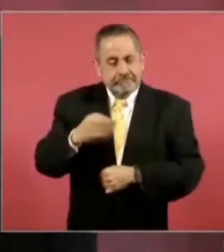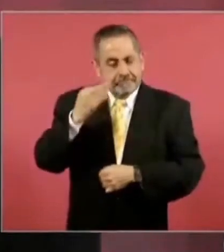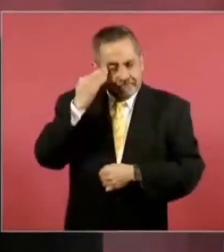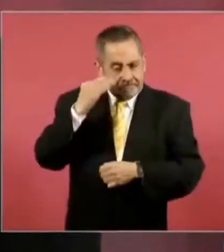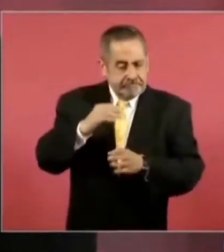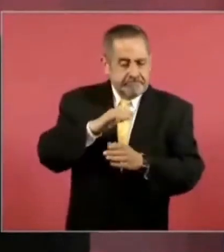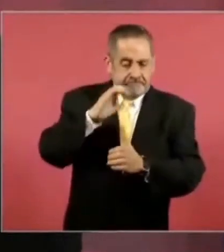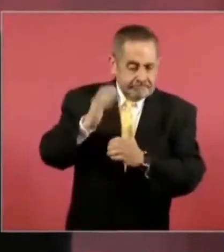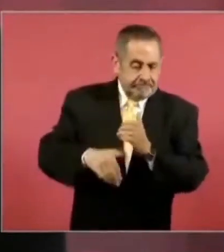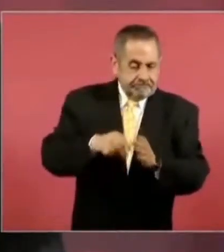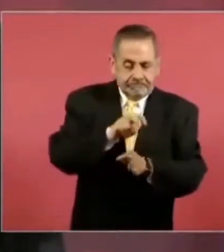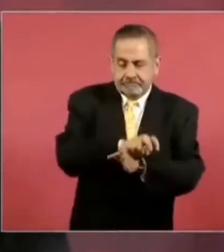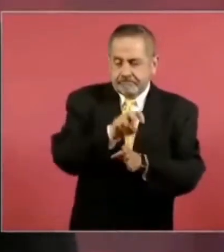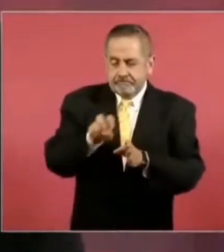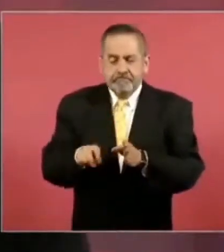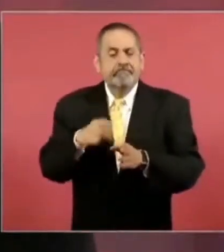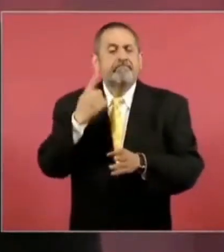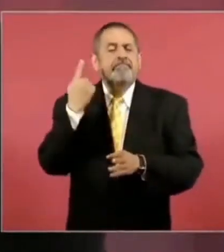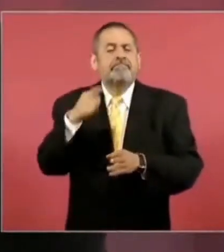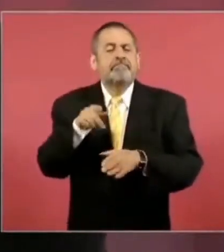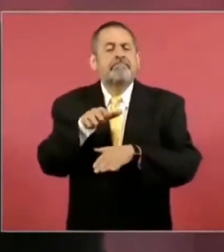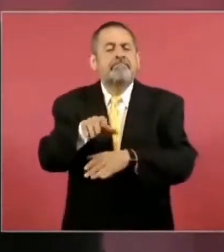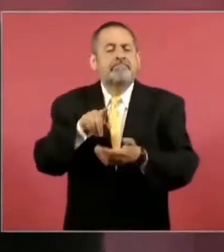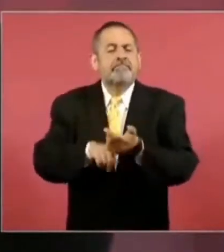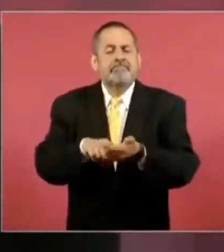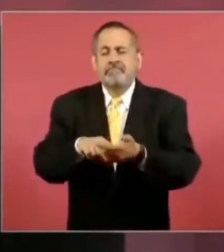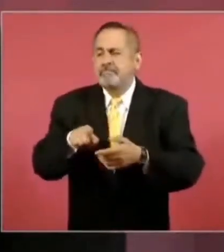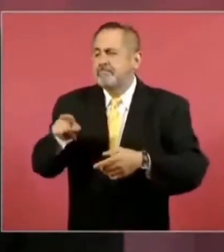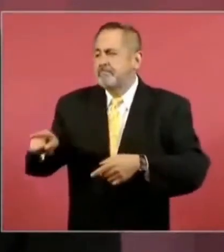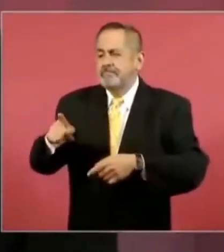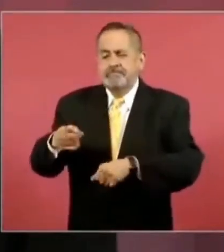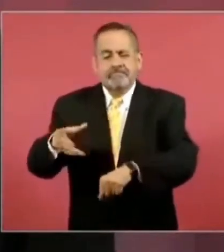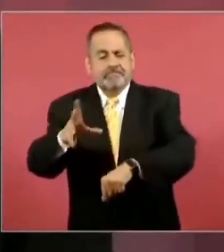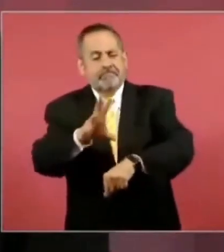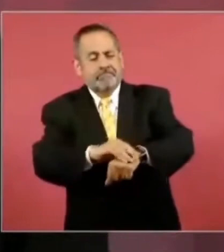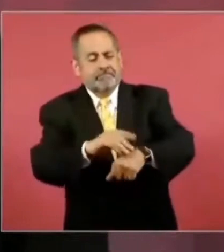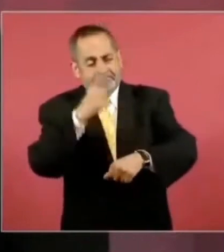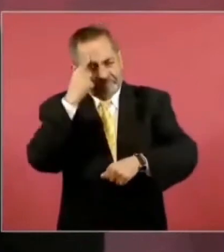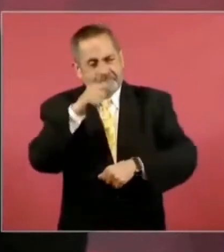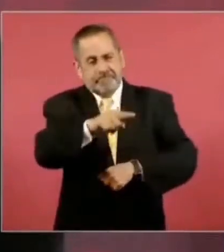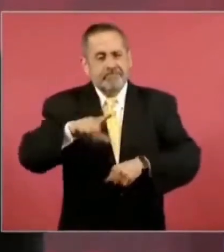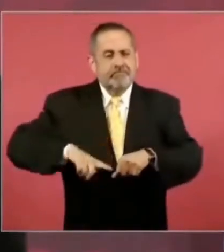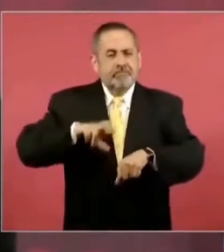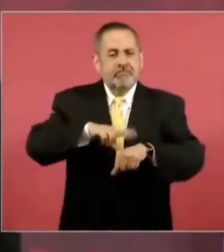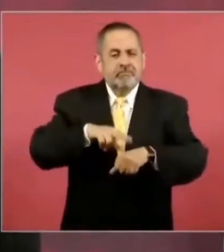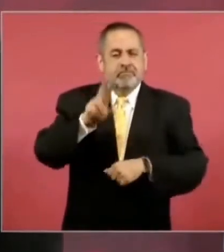para el permiso del gobernador de Nuevo León